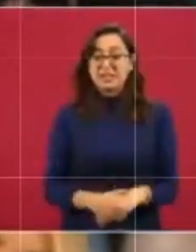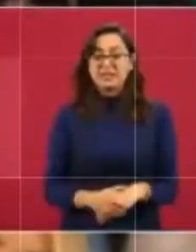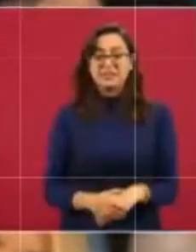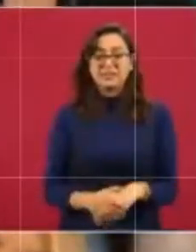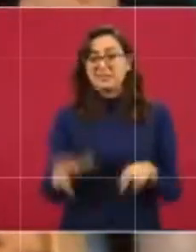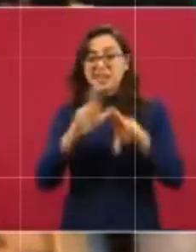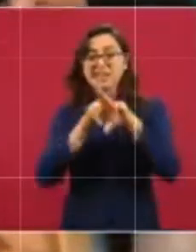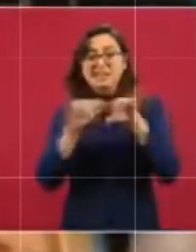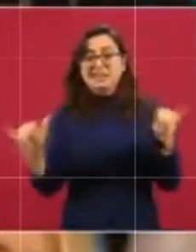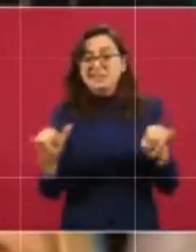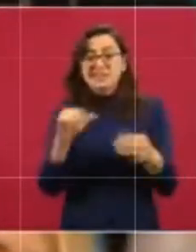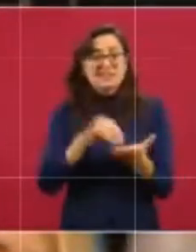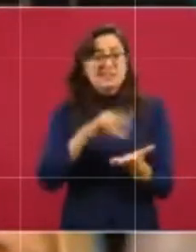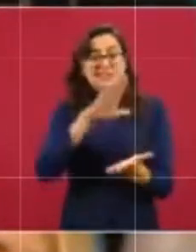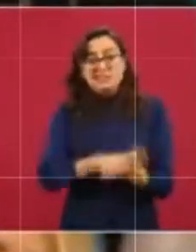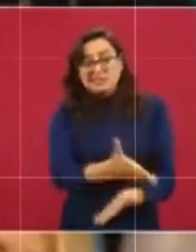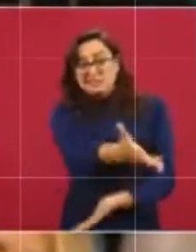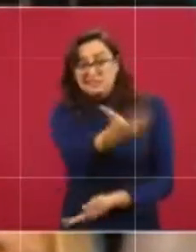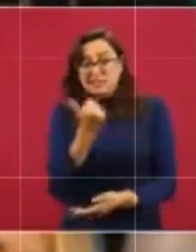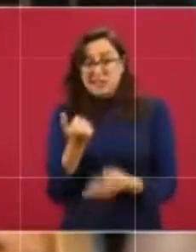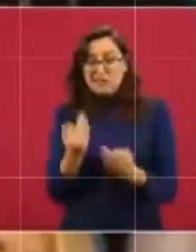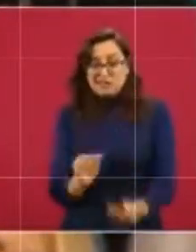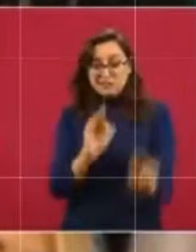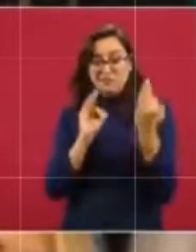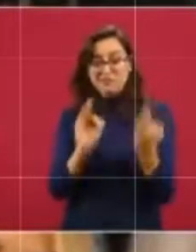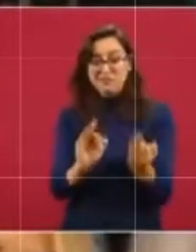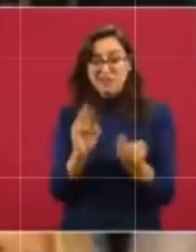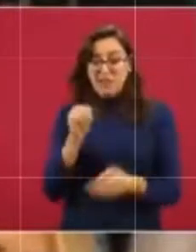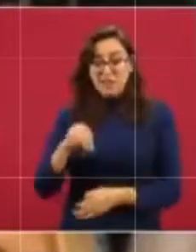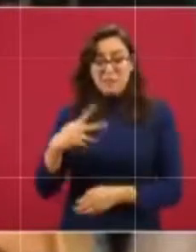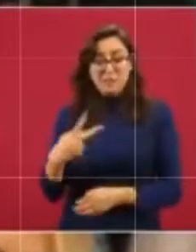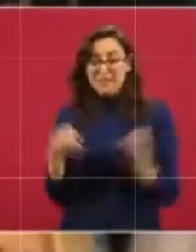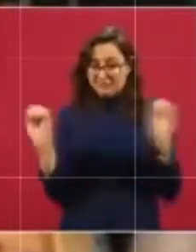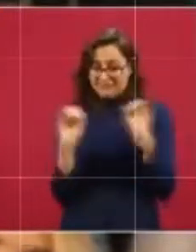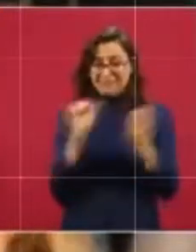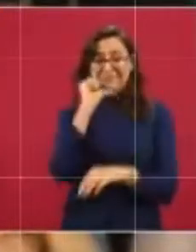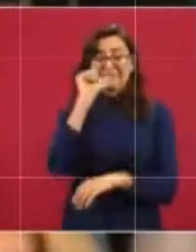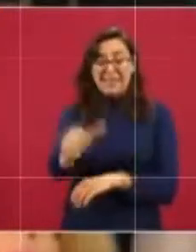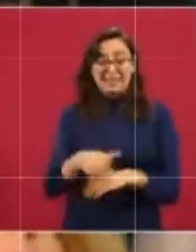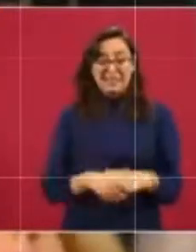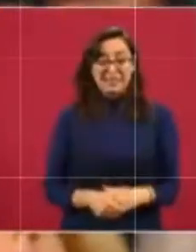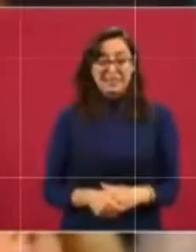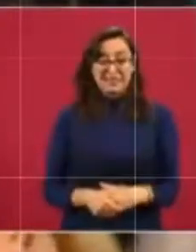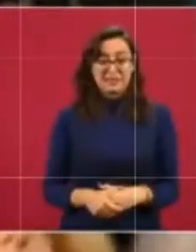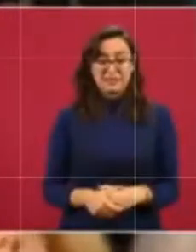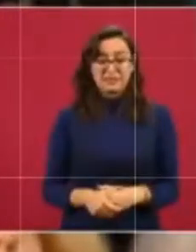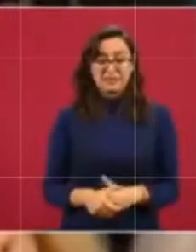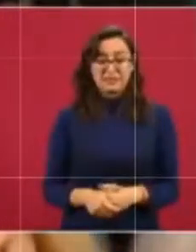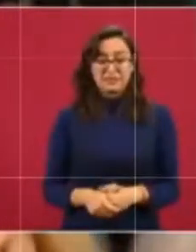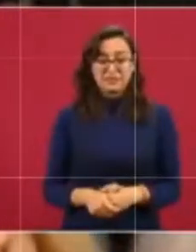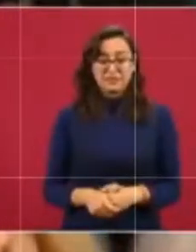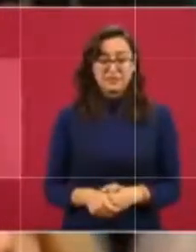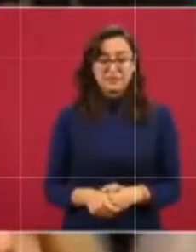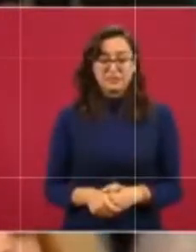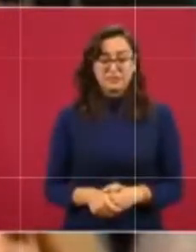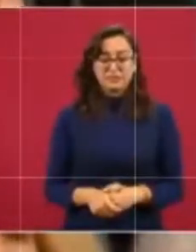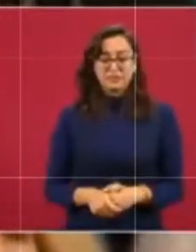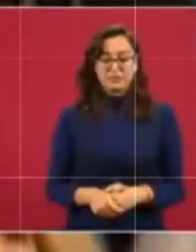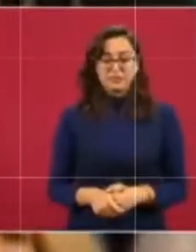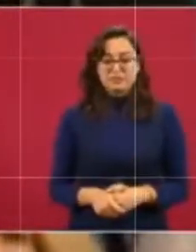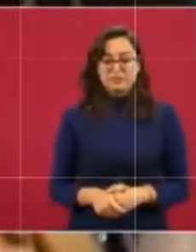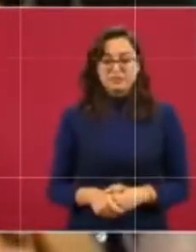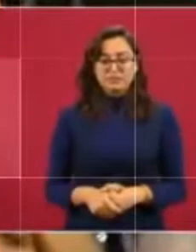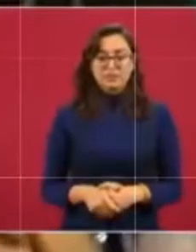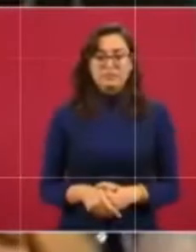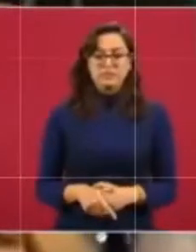llamar a declarar en la oficina del Ministerio Público. Hay una resolución del Tribunal Electoral